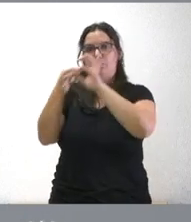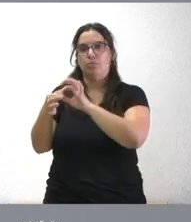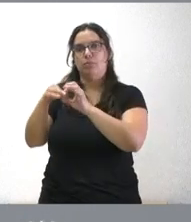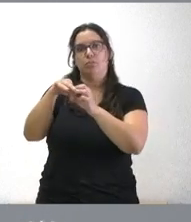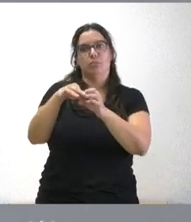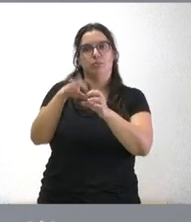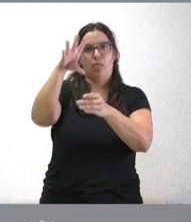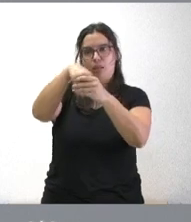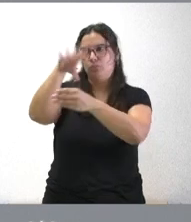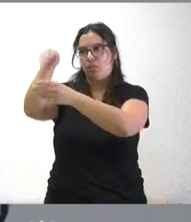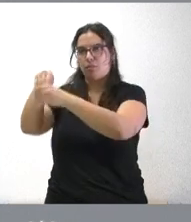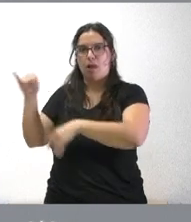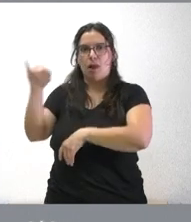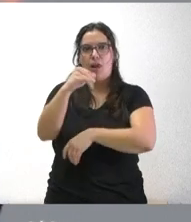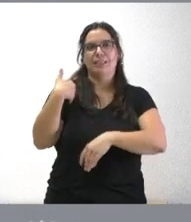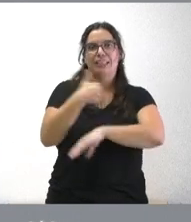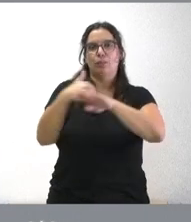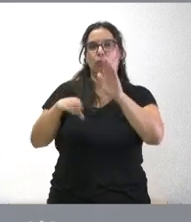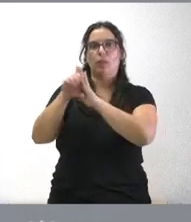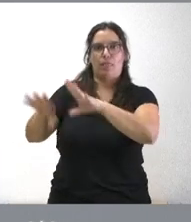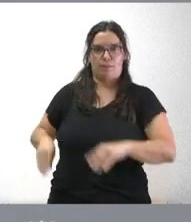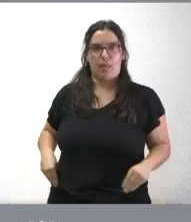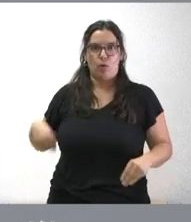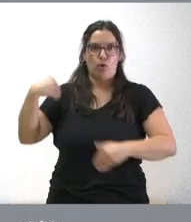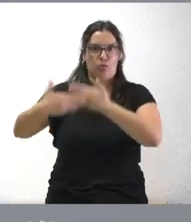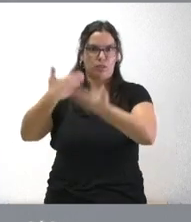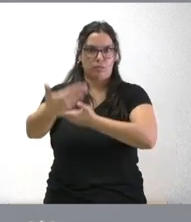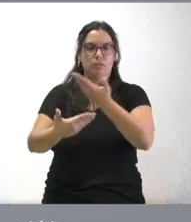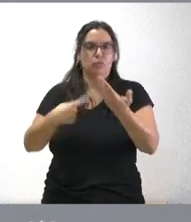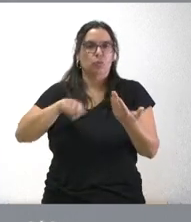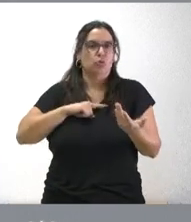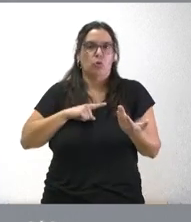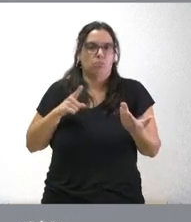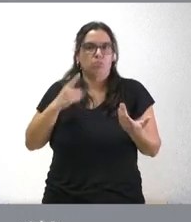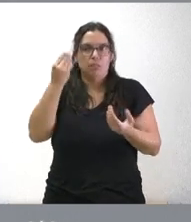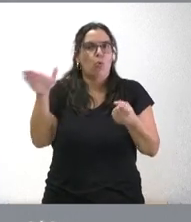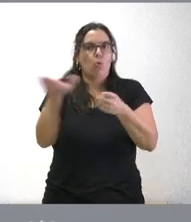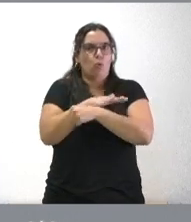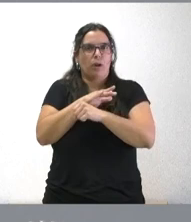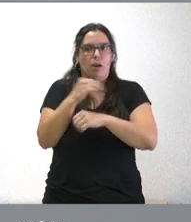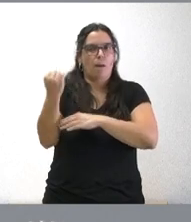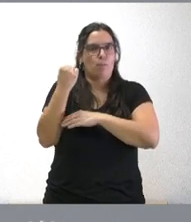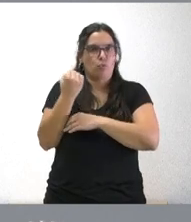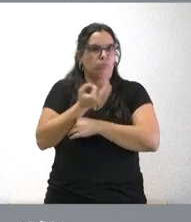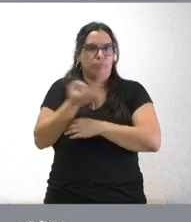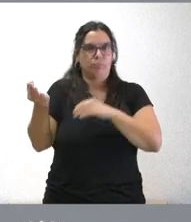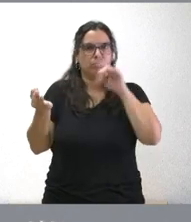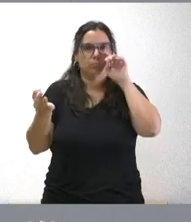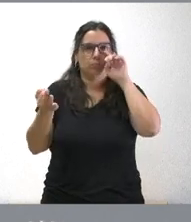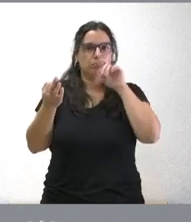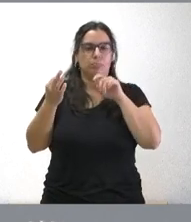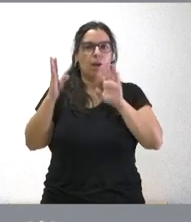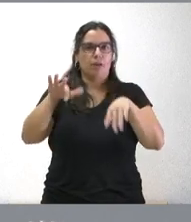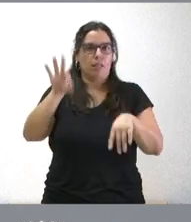han sido ya admitidas a trámite por parte del tribunal constitucional y nos sentimos previamente amparados y apoyados en lo que el tribunal pueda